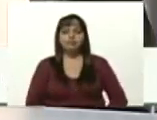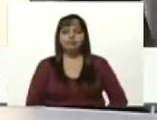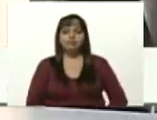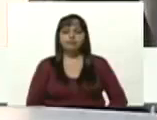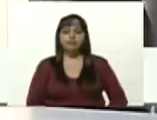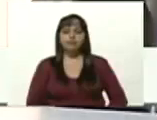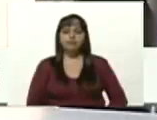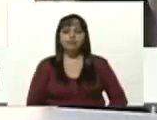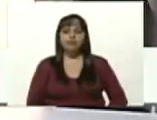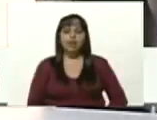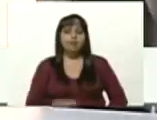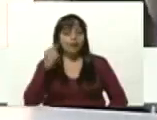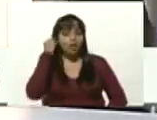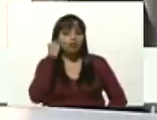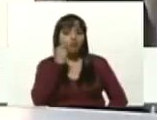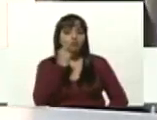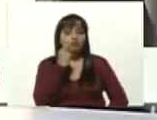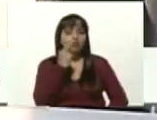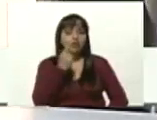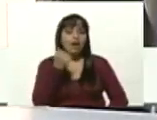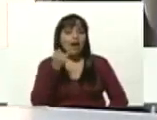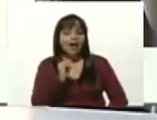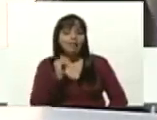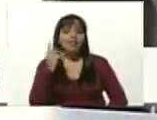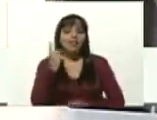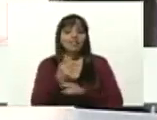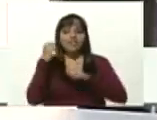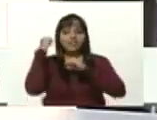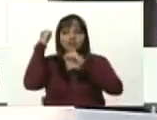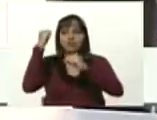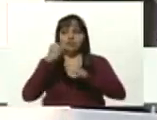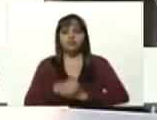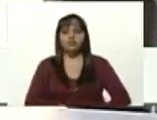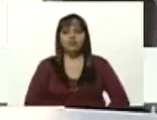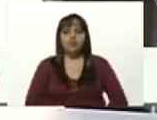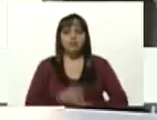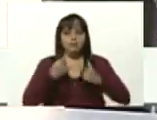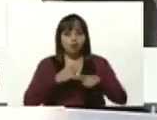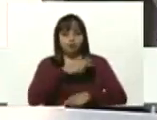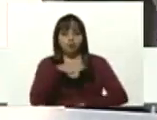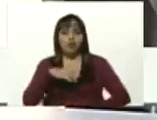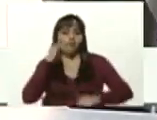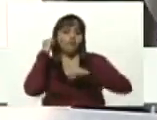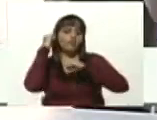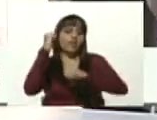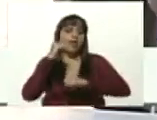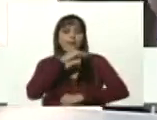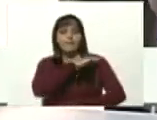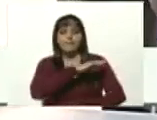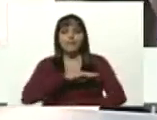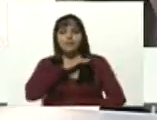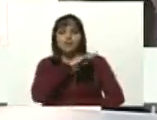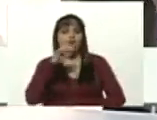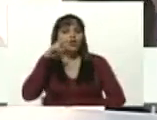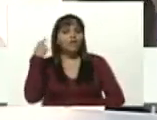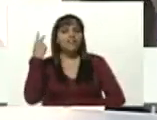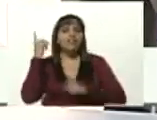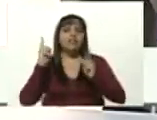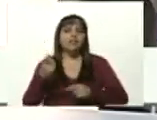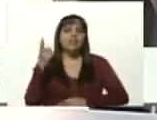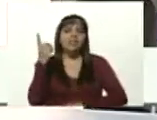en Sucre hay que ser vencedores pero para ser vencedores en la misión Riva hay que ser